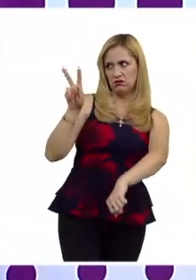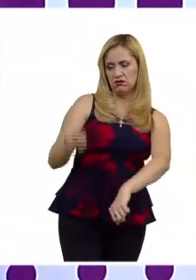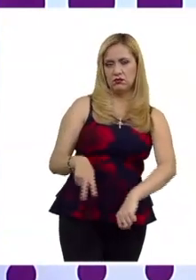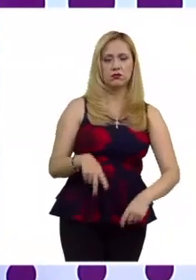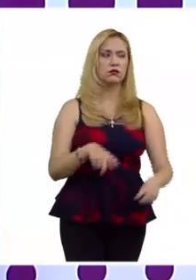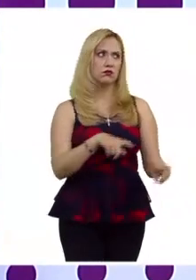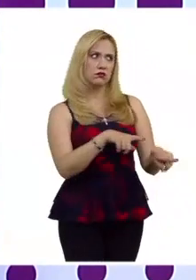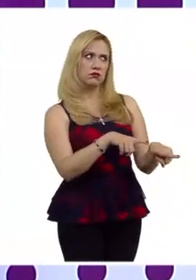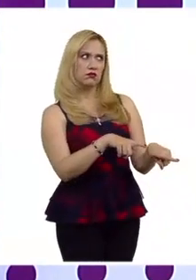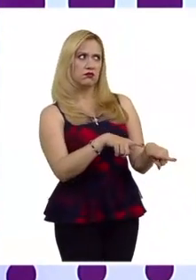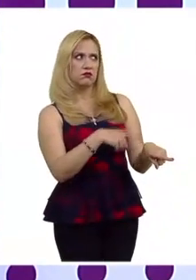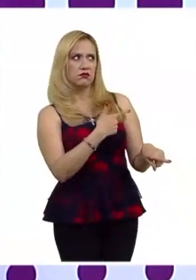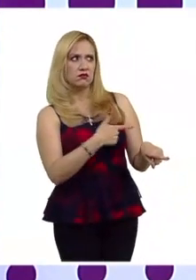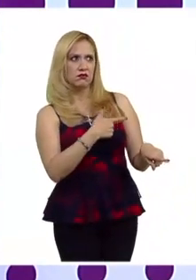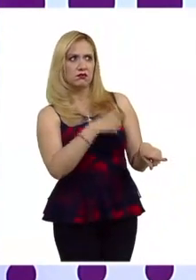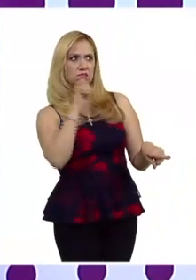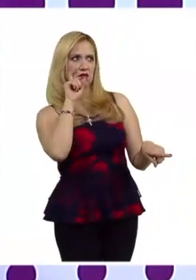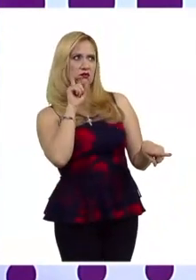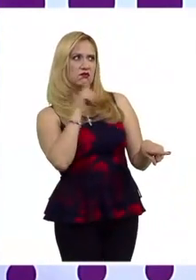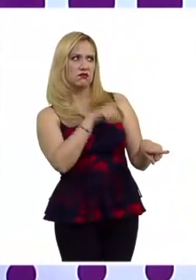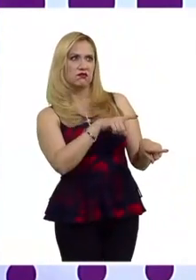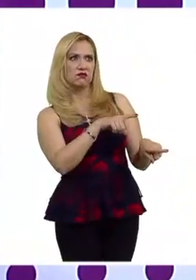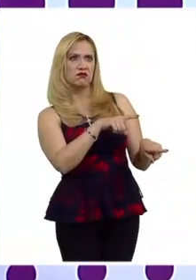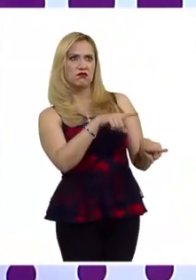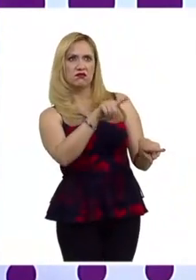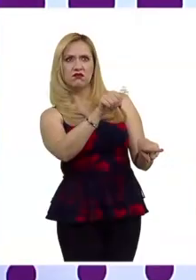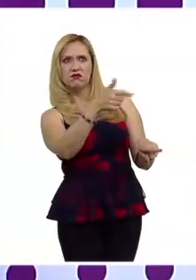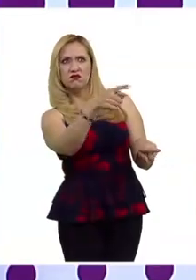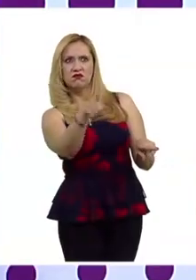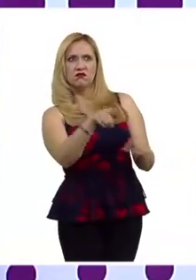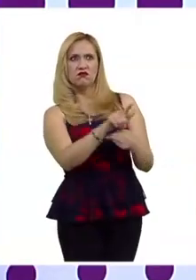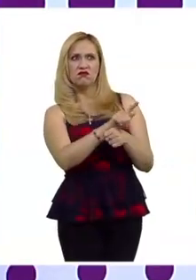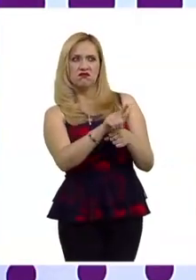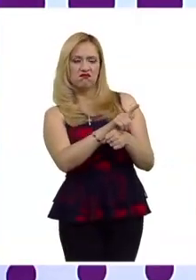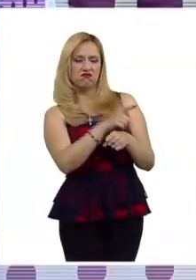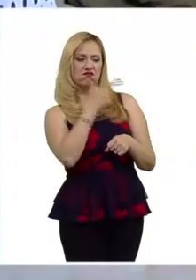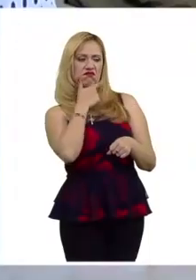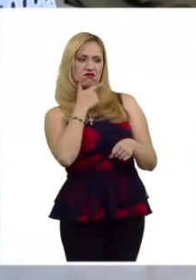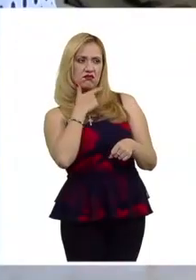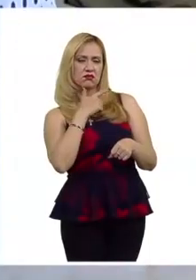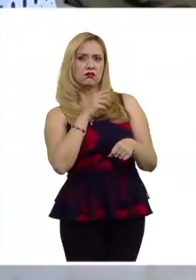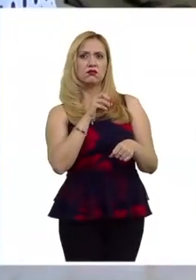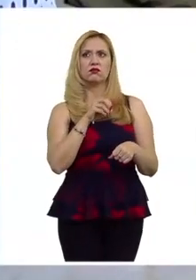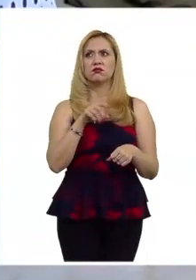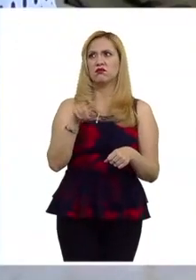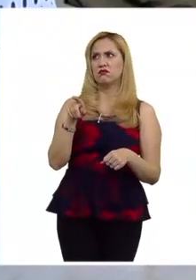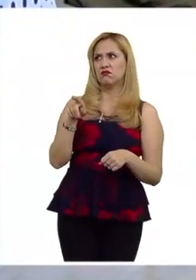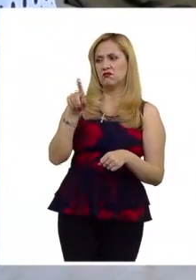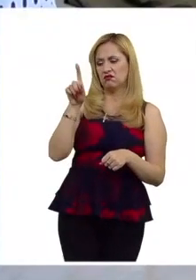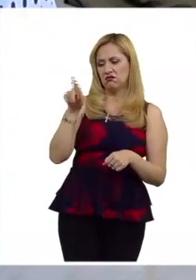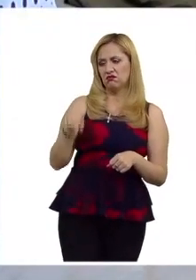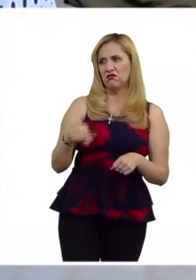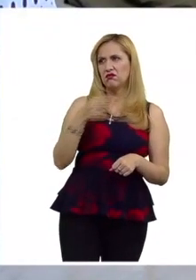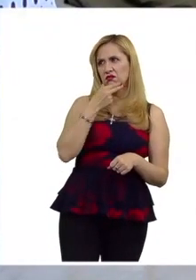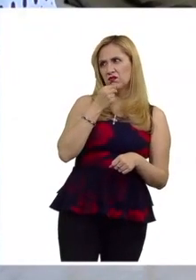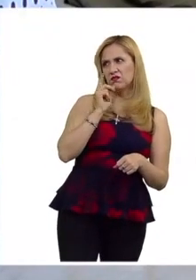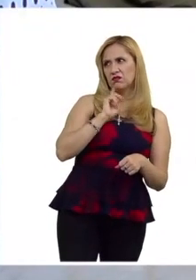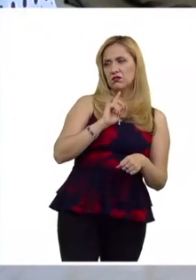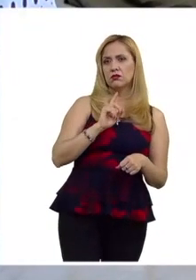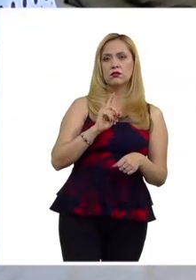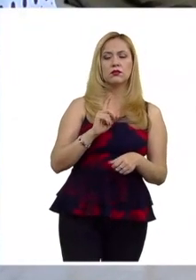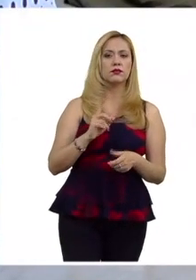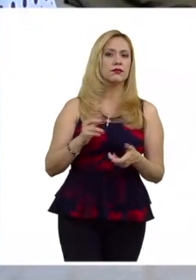por sus preferencias sexuales no tienen la menor conciencia de cómo esto acaba legitimando actos de violencia en su contra